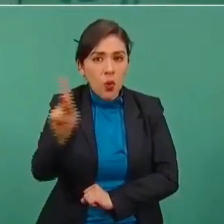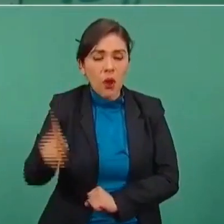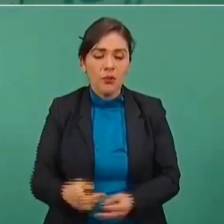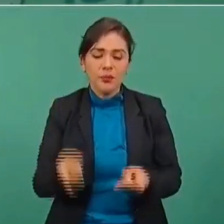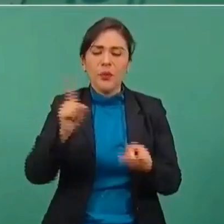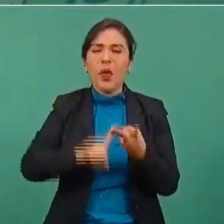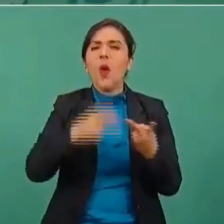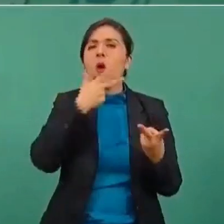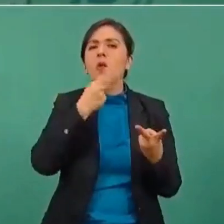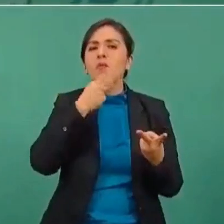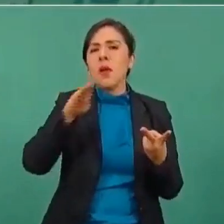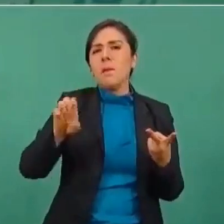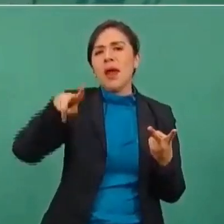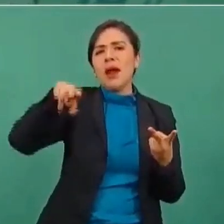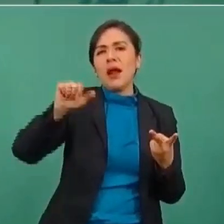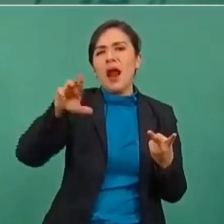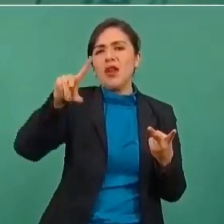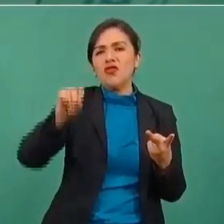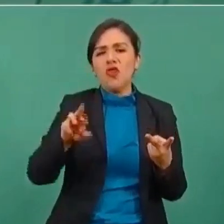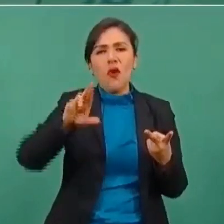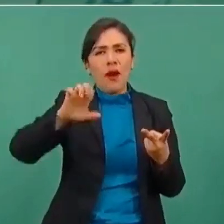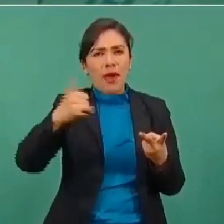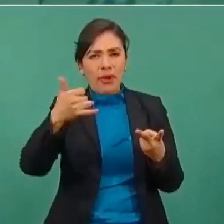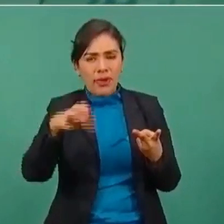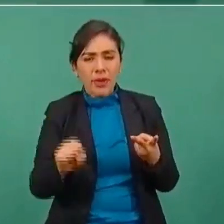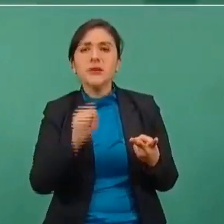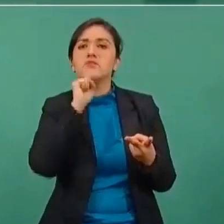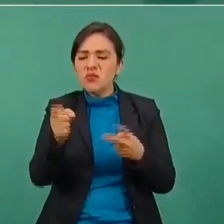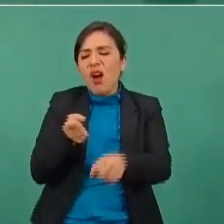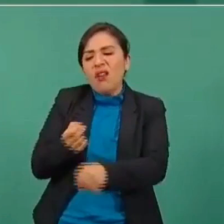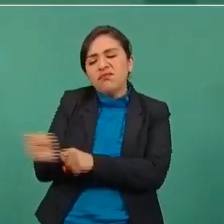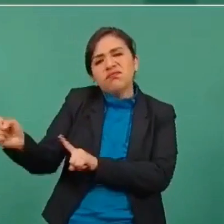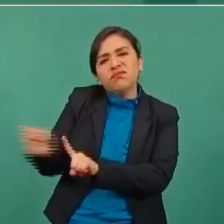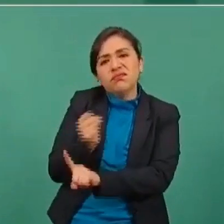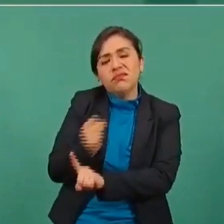Bernardo Reyes estuvo reprimiendo a los yaquis.